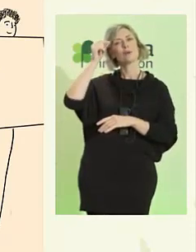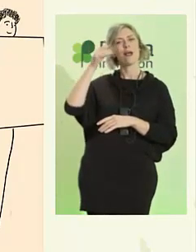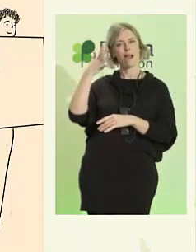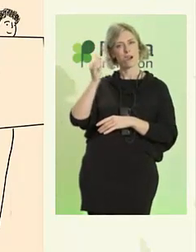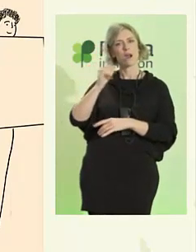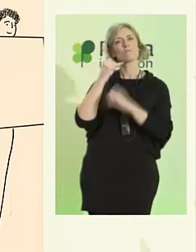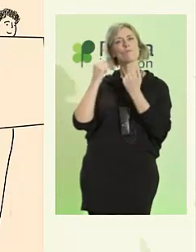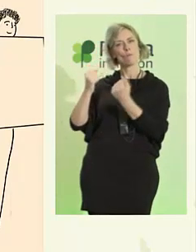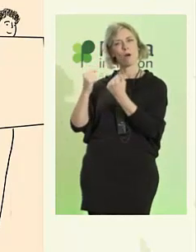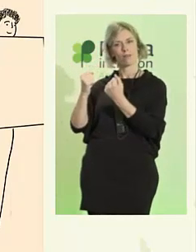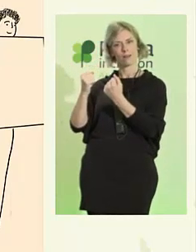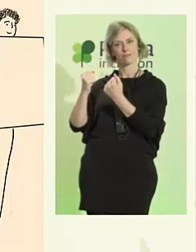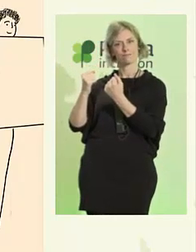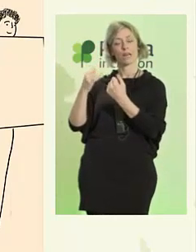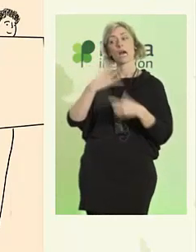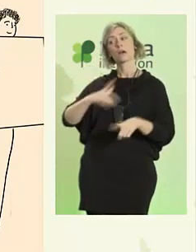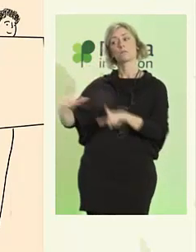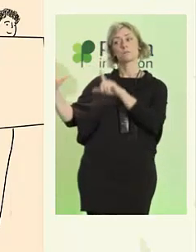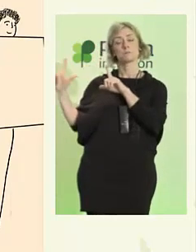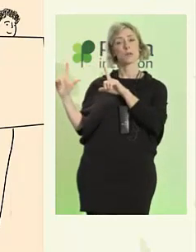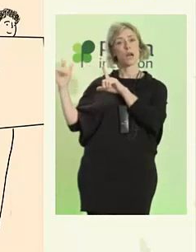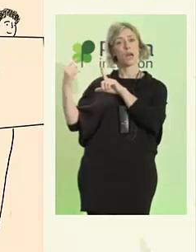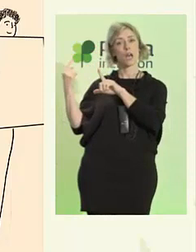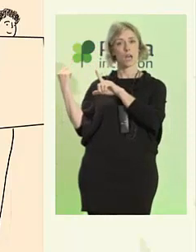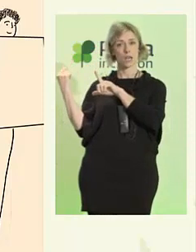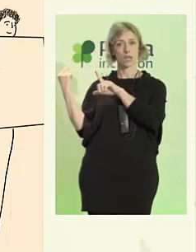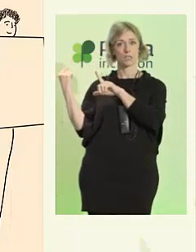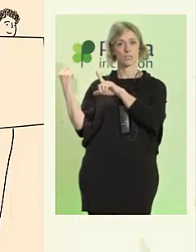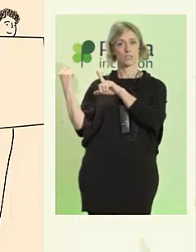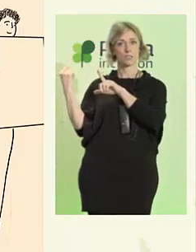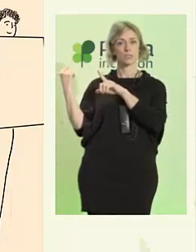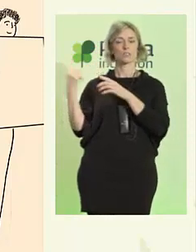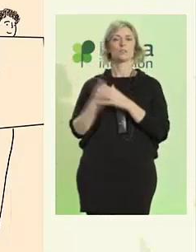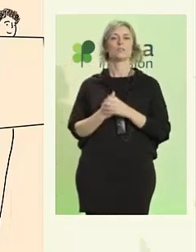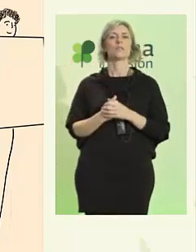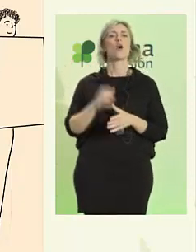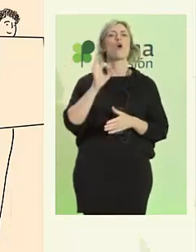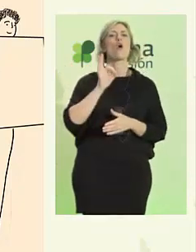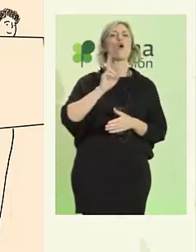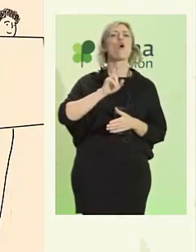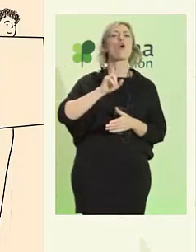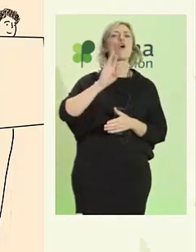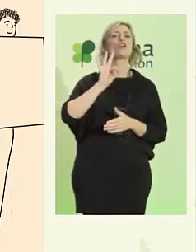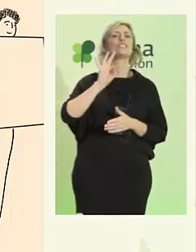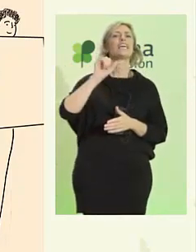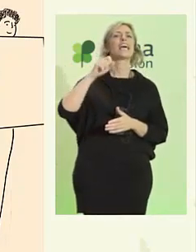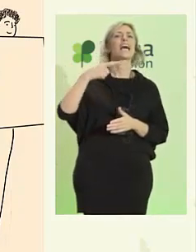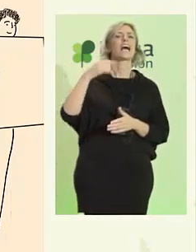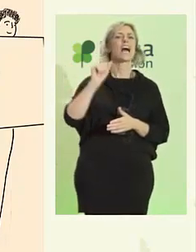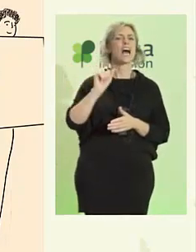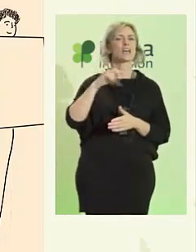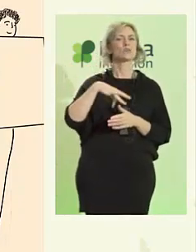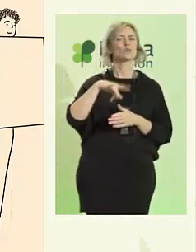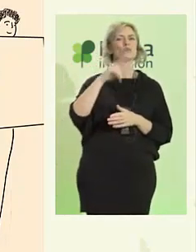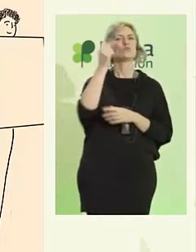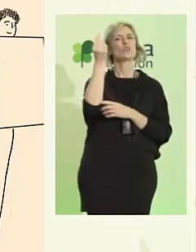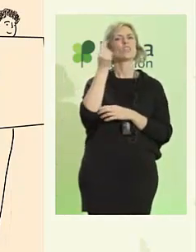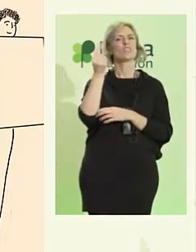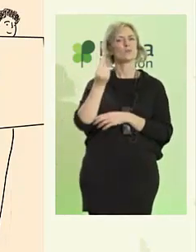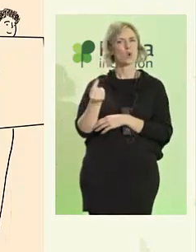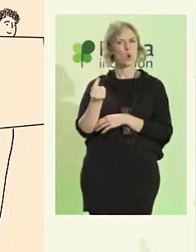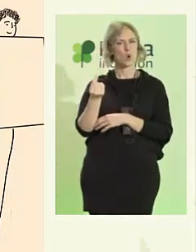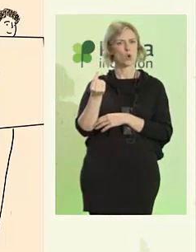imagen de Esther Ortega. Es un dibujo que está basado en una